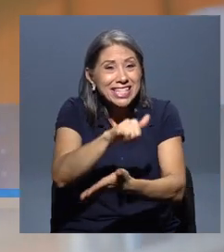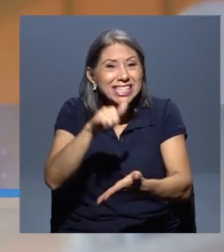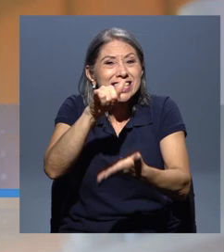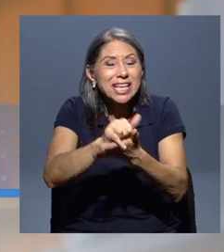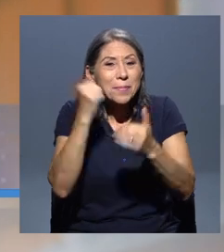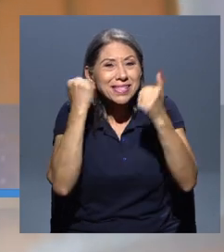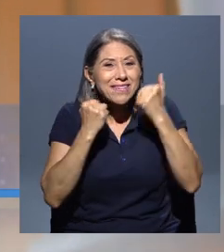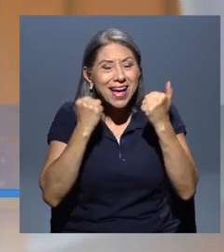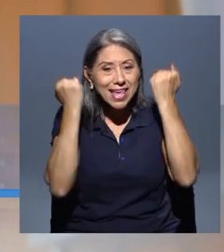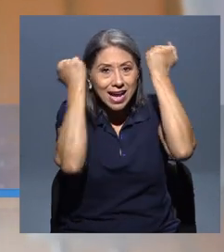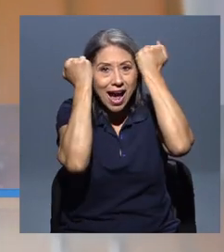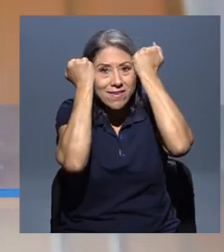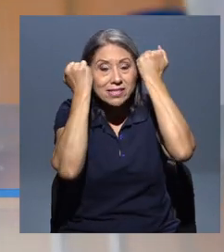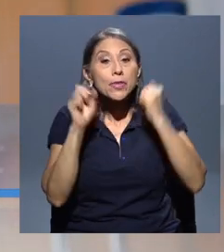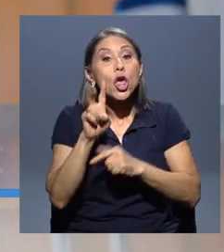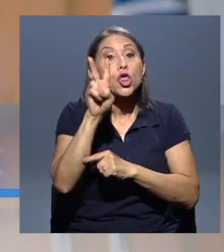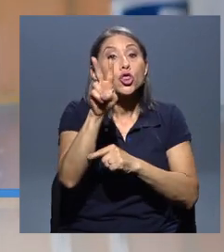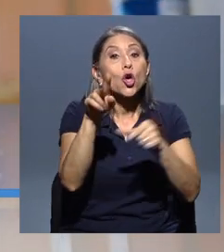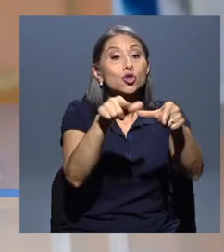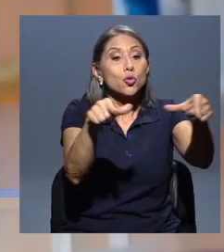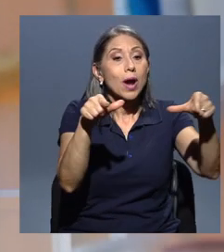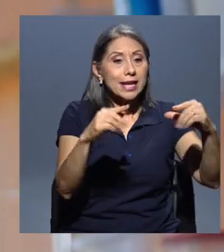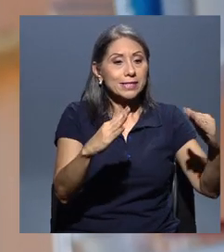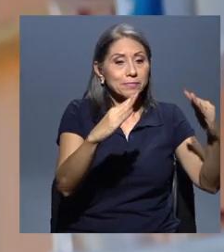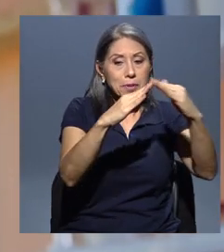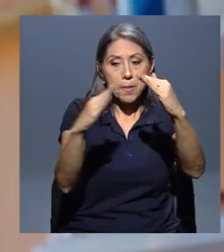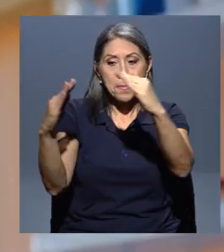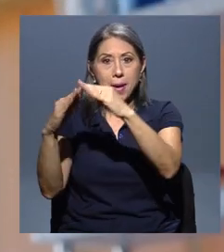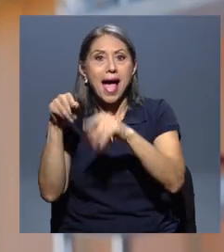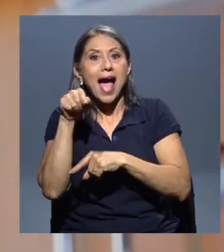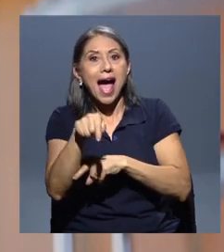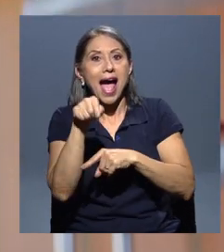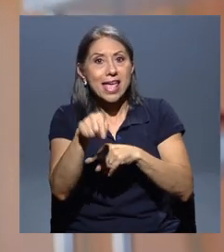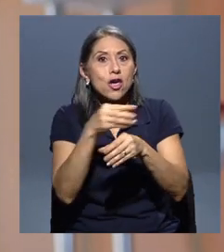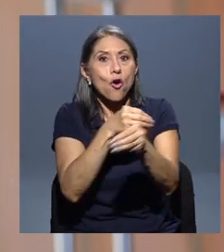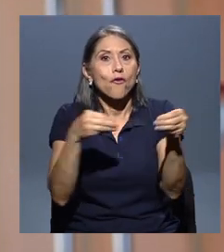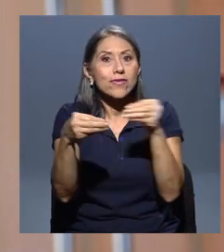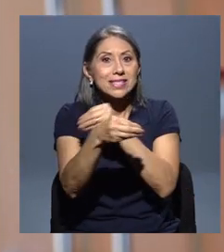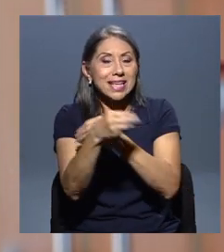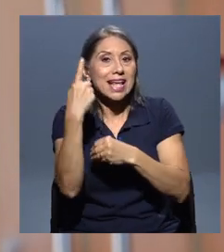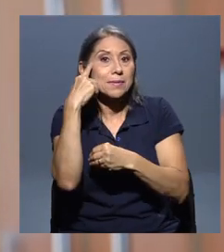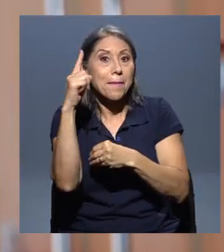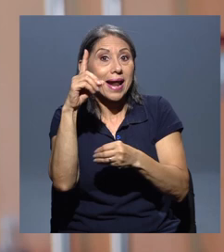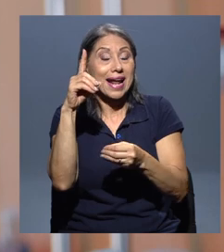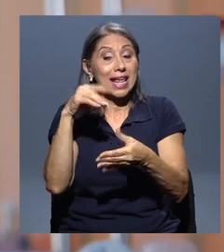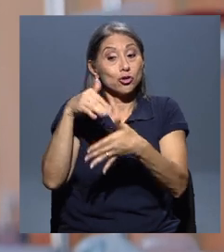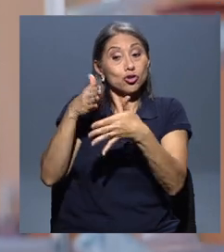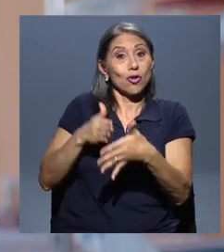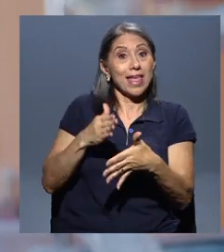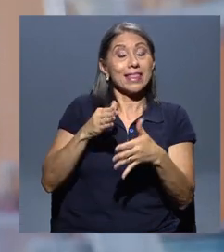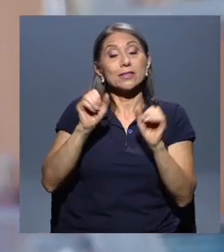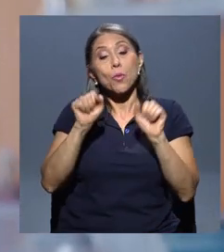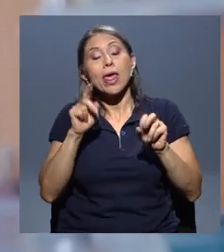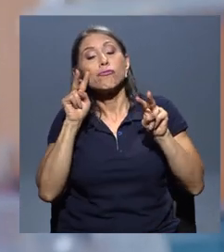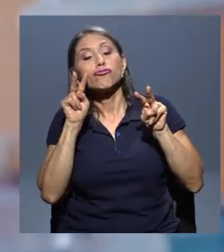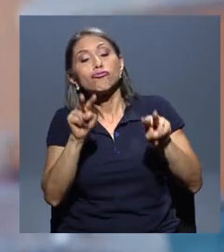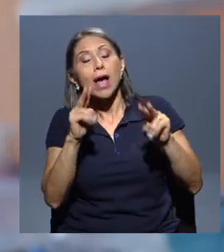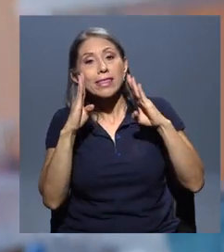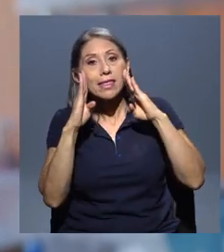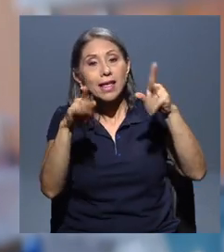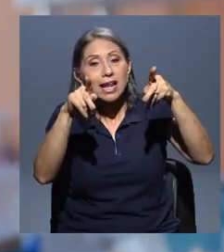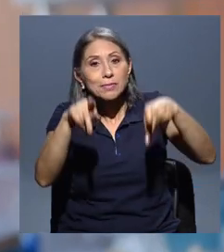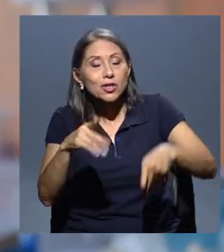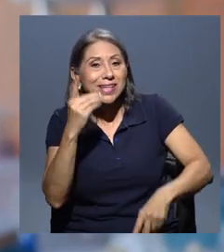acondicionó dos cabañas donde se establecieron los consultorios para atender a los pacientes. Las personas que están en el campamento de Chepe Sebaña